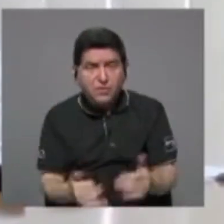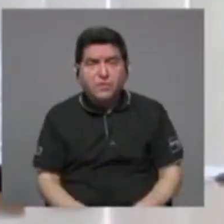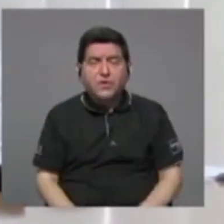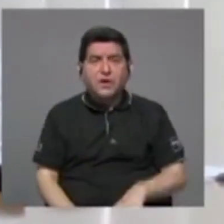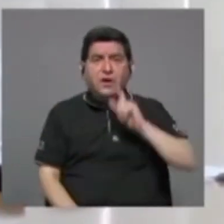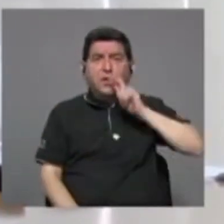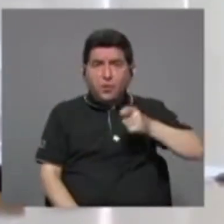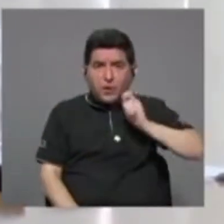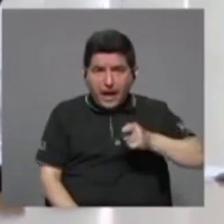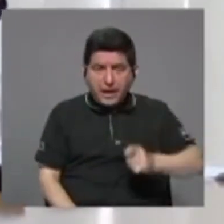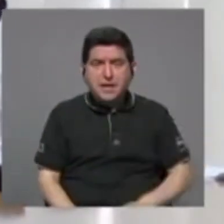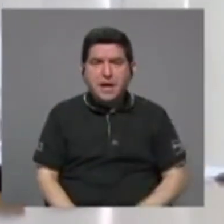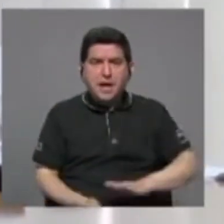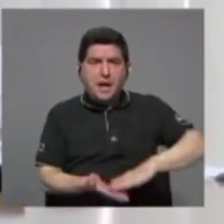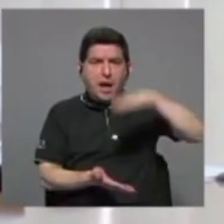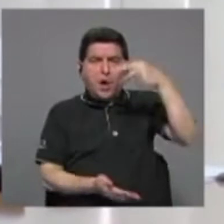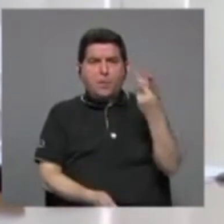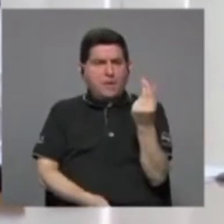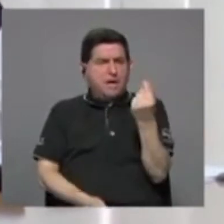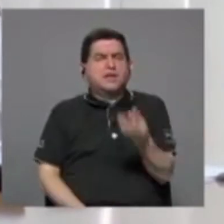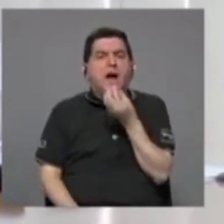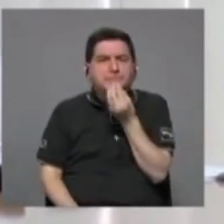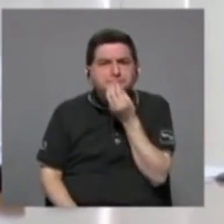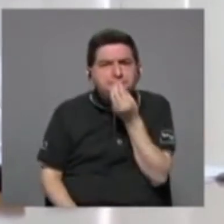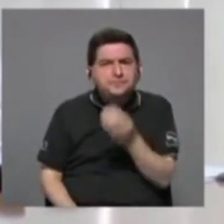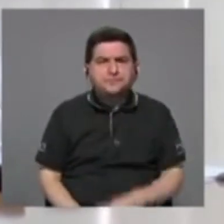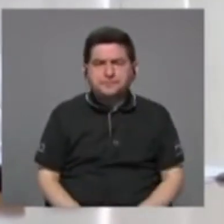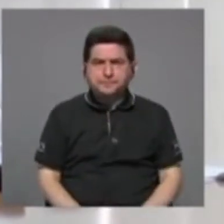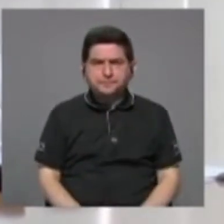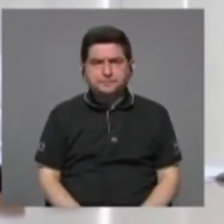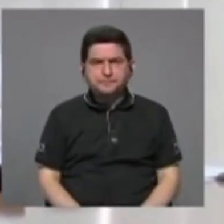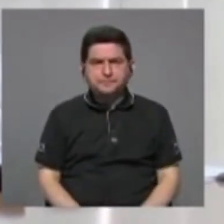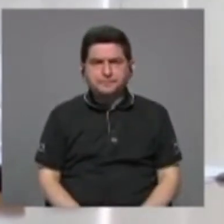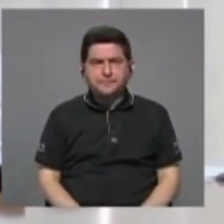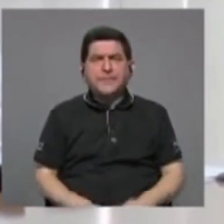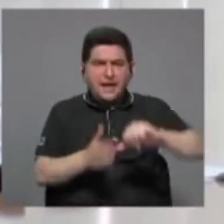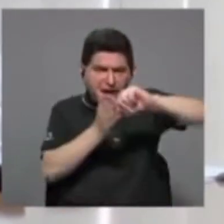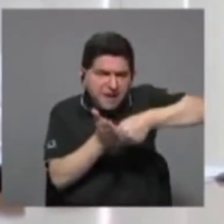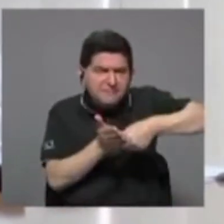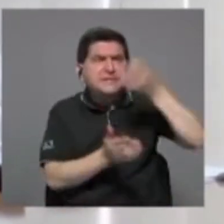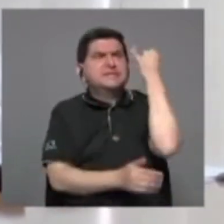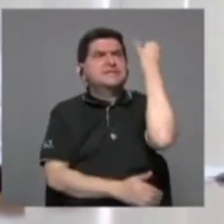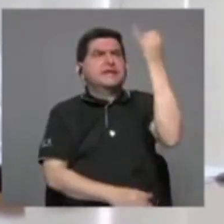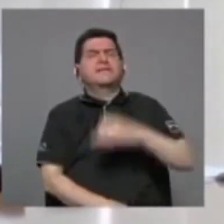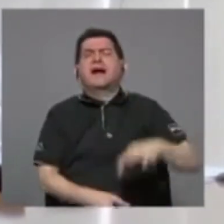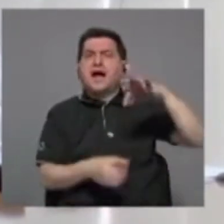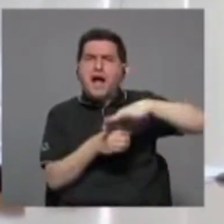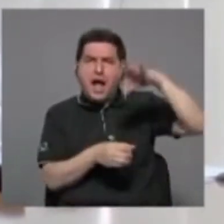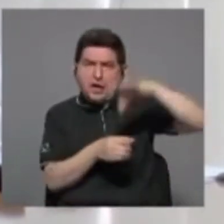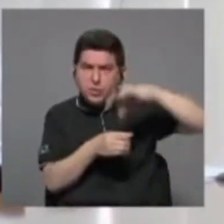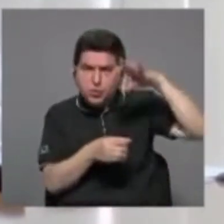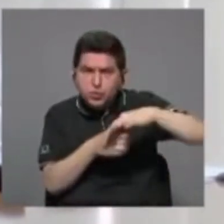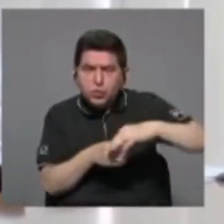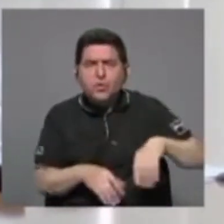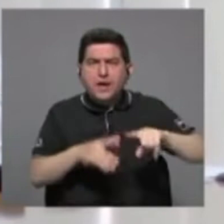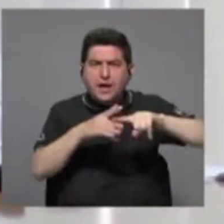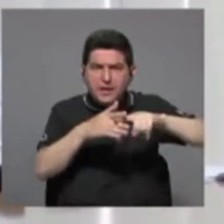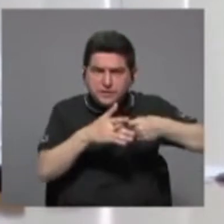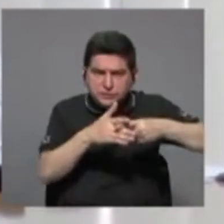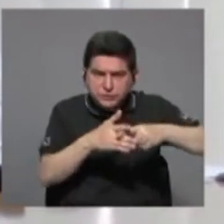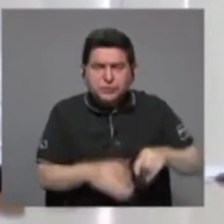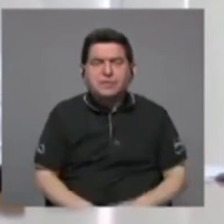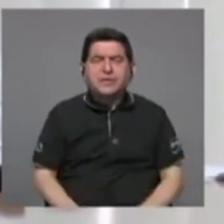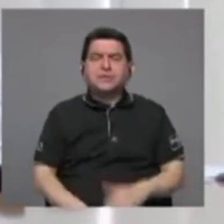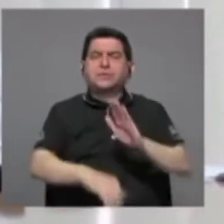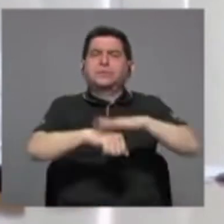Ucrania, donde aumentan los precios de los alimentos. En fin, insisto con el concepto, la agricultura es un instrumento para la paz